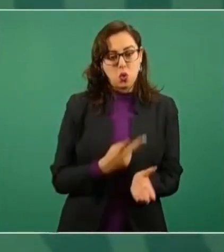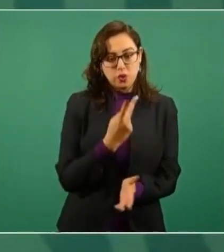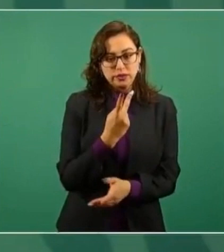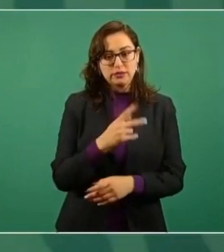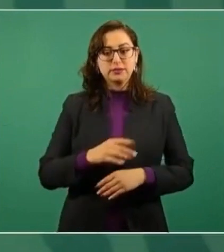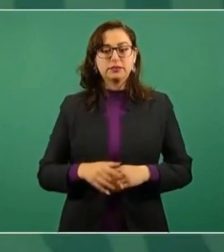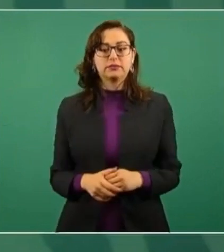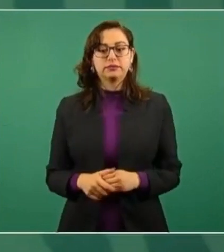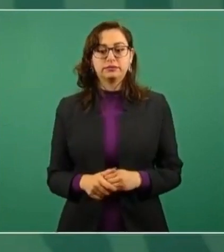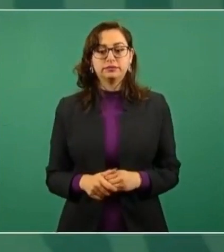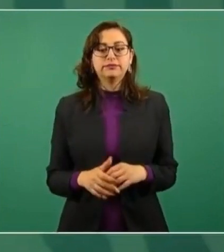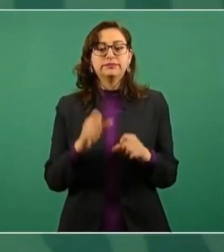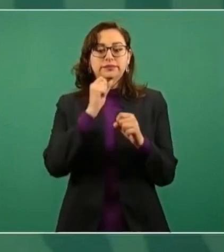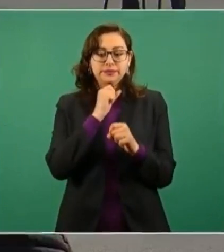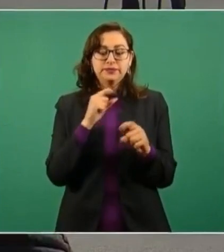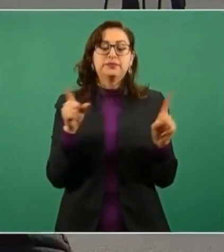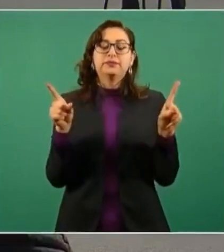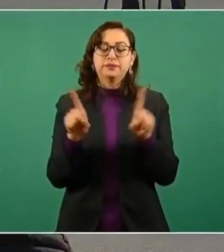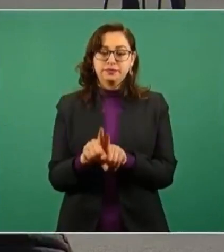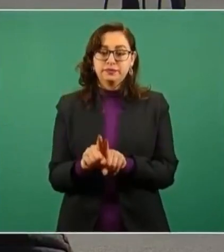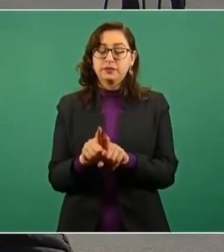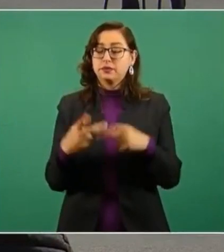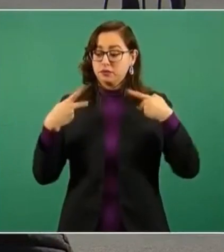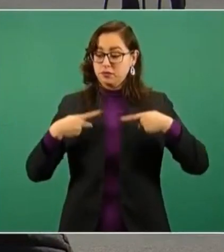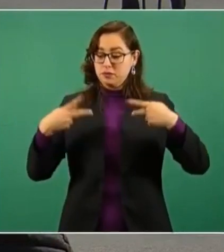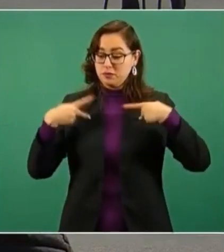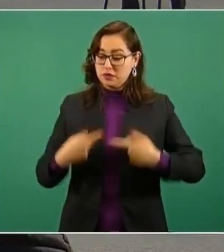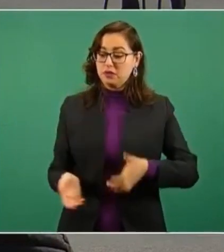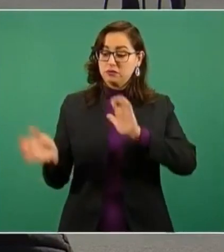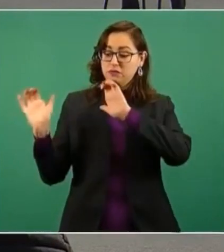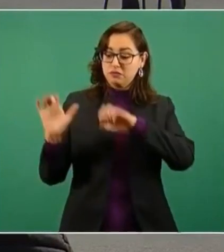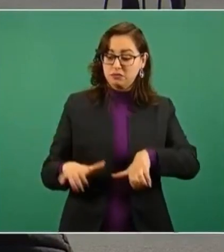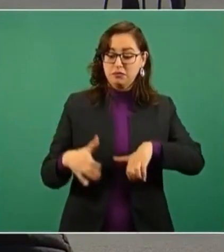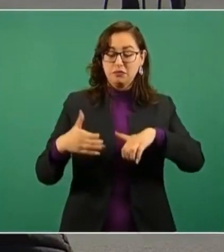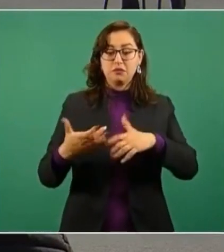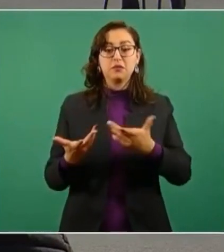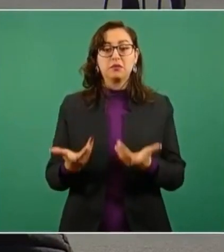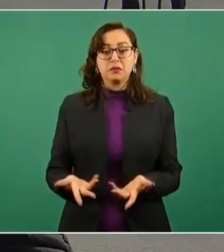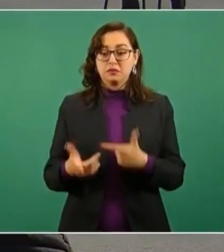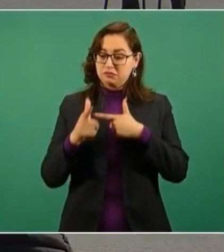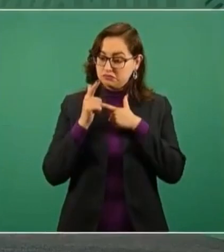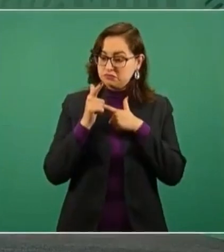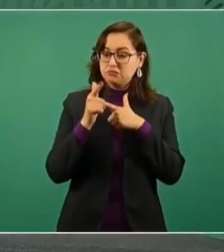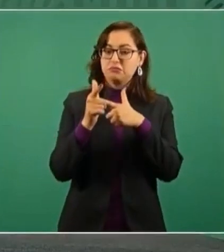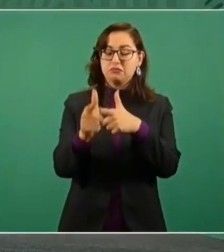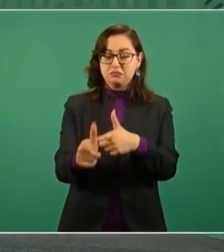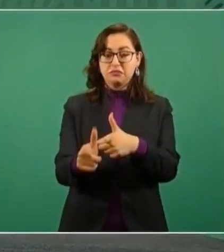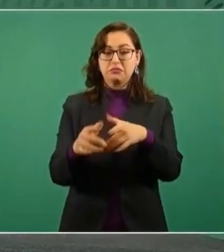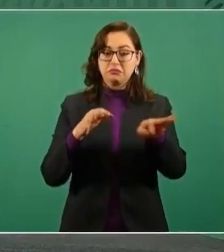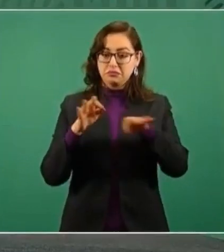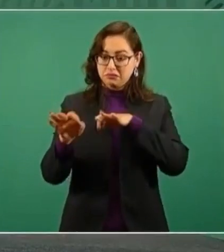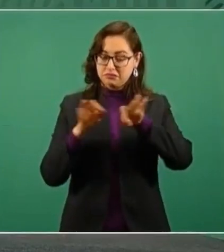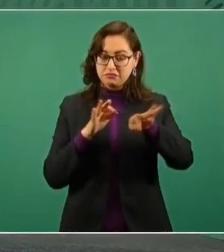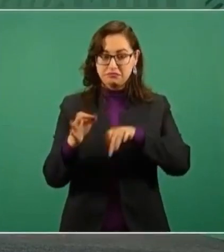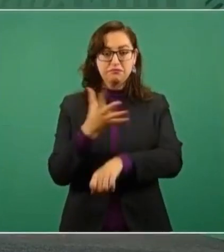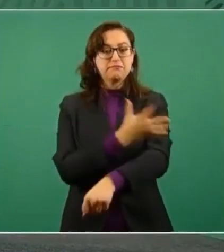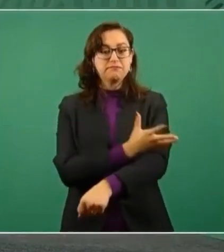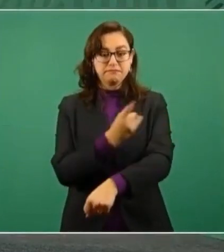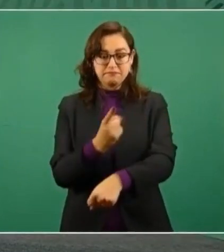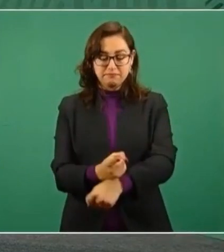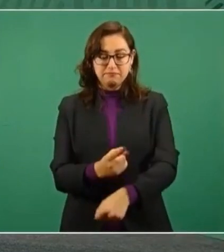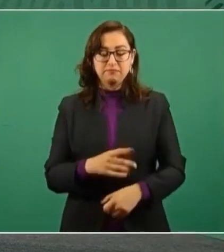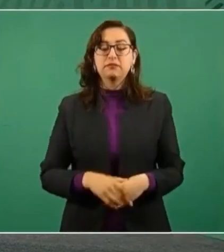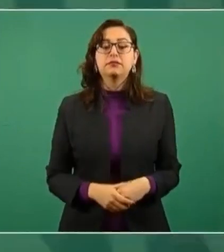transparentando los procesos de ingreso, permanencia y promoción a la carrera de los docentes. Daremos especial